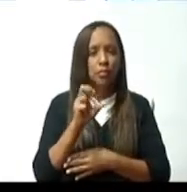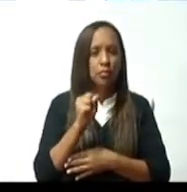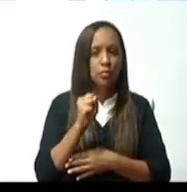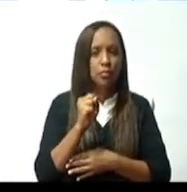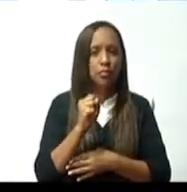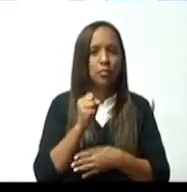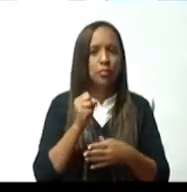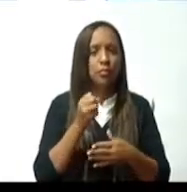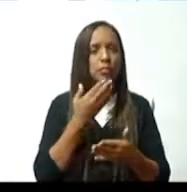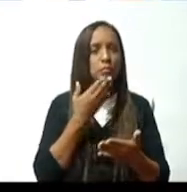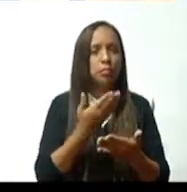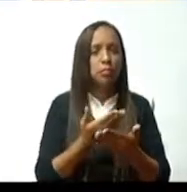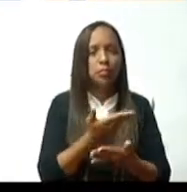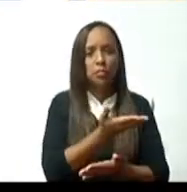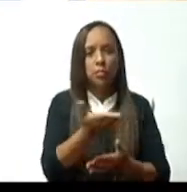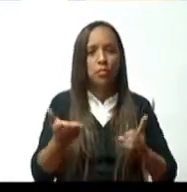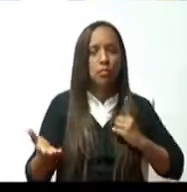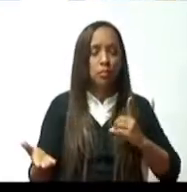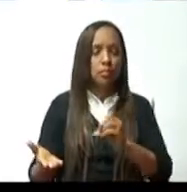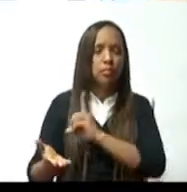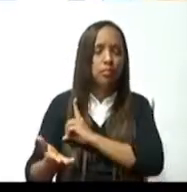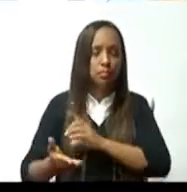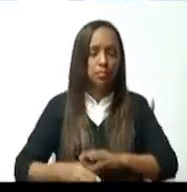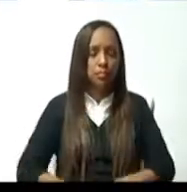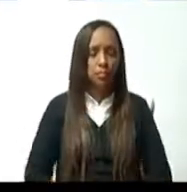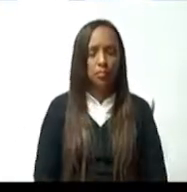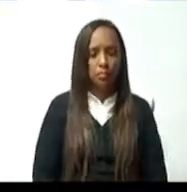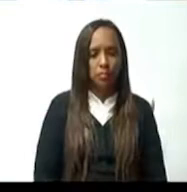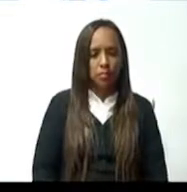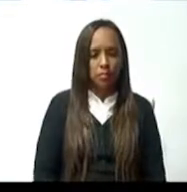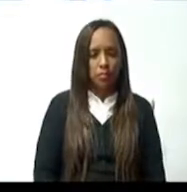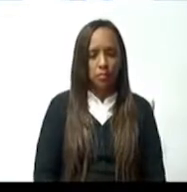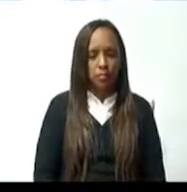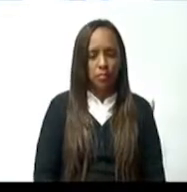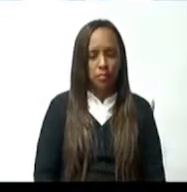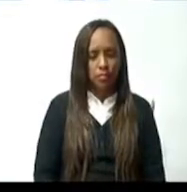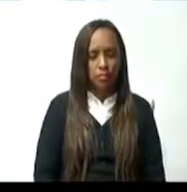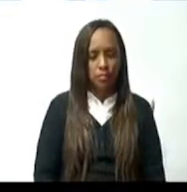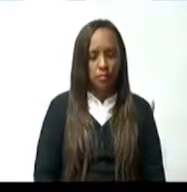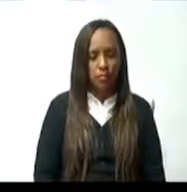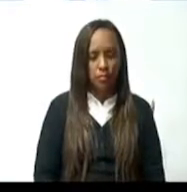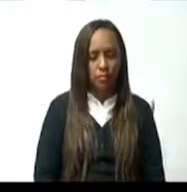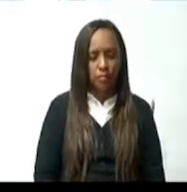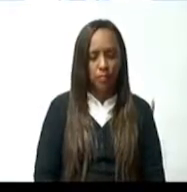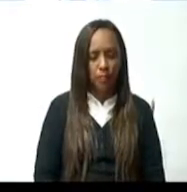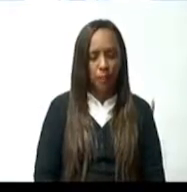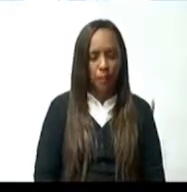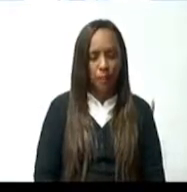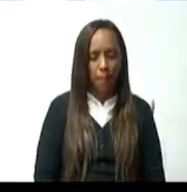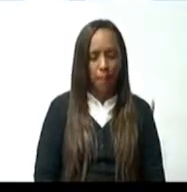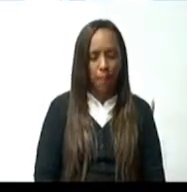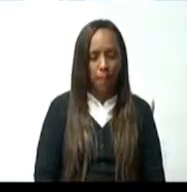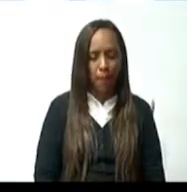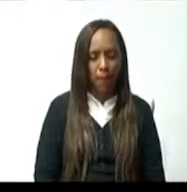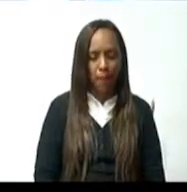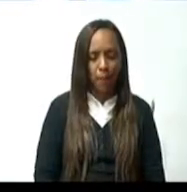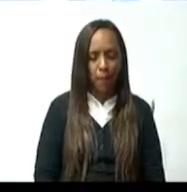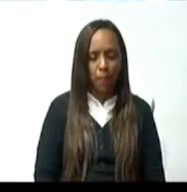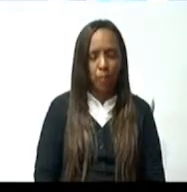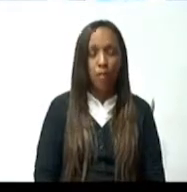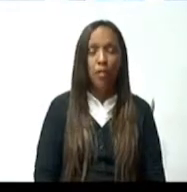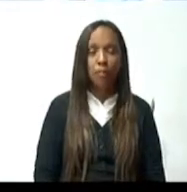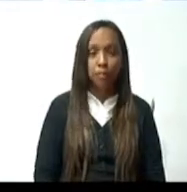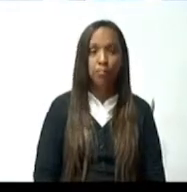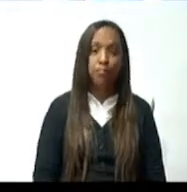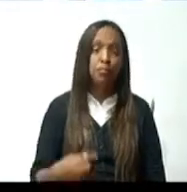Cuando recibimos la propuesta de modificación del presupuesto y ley